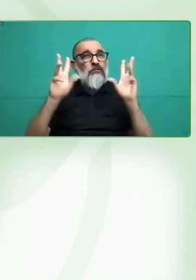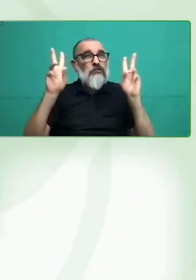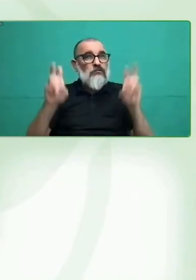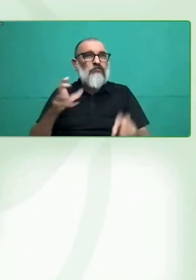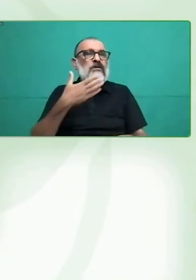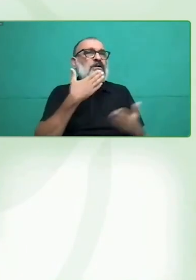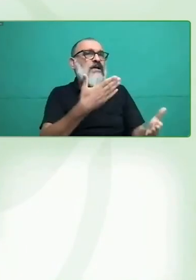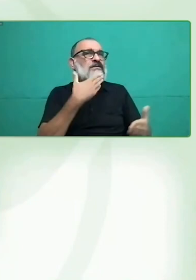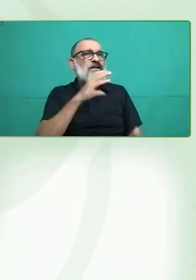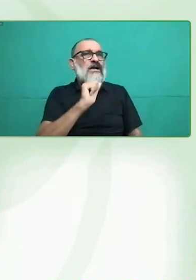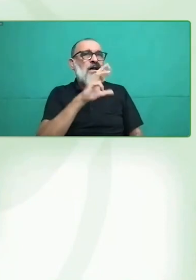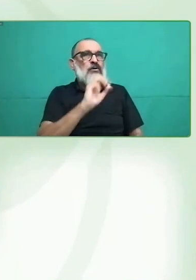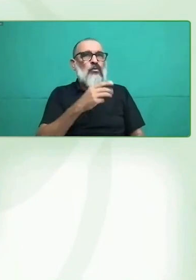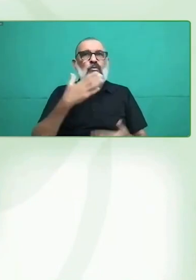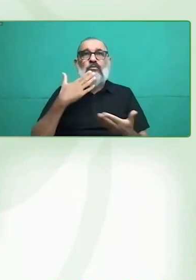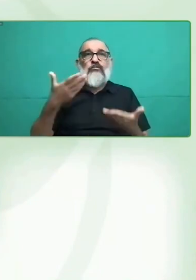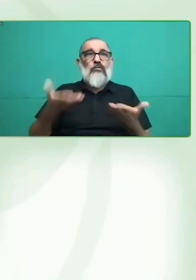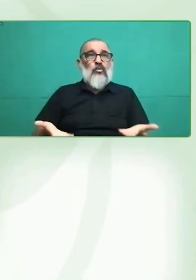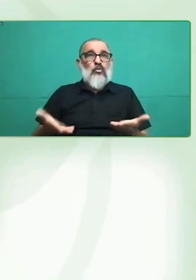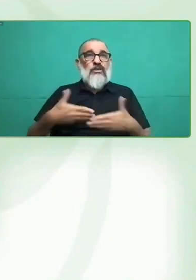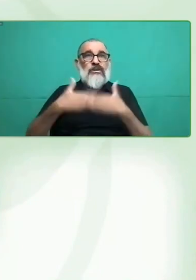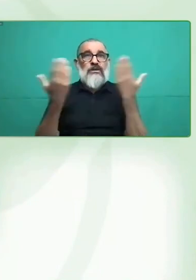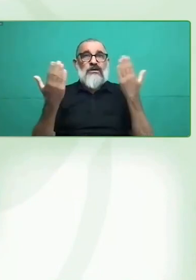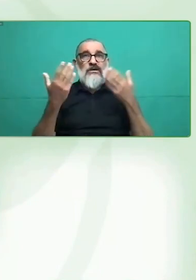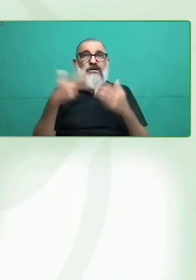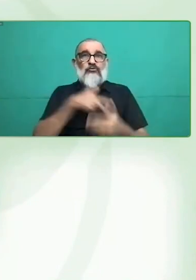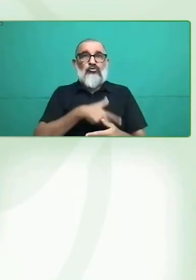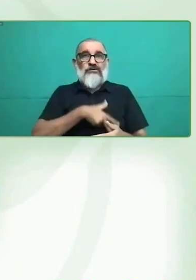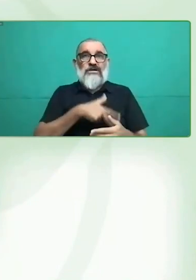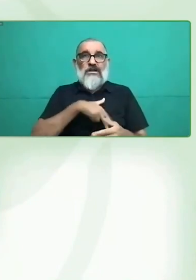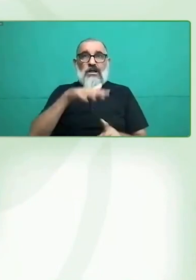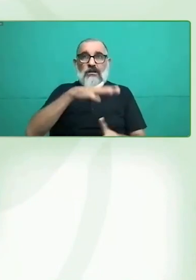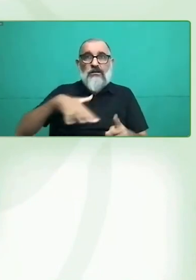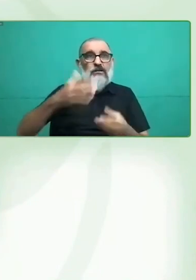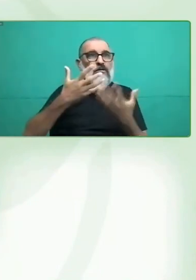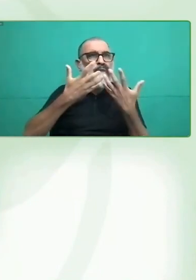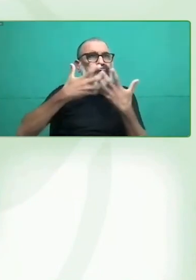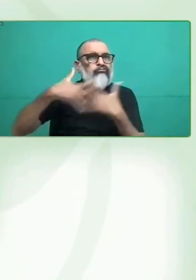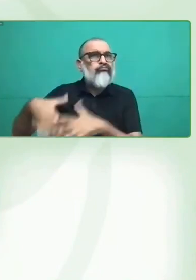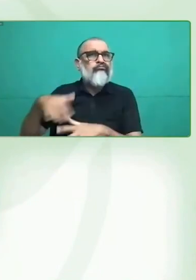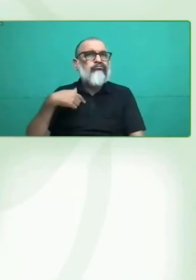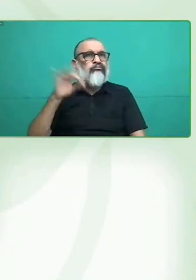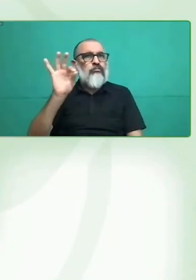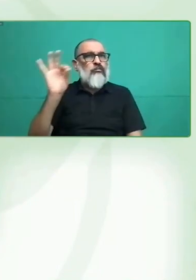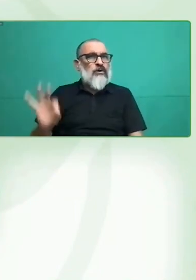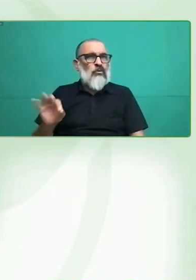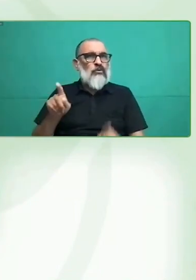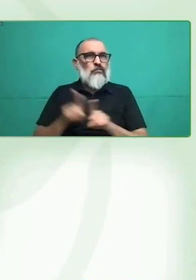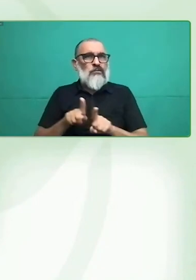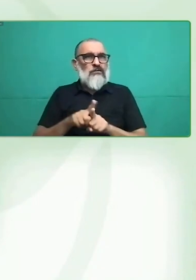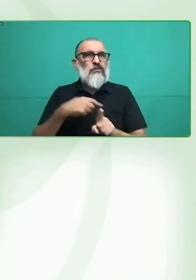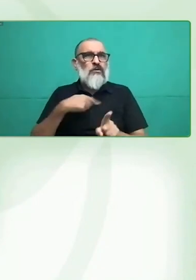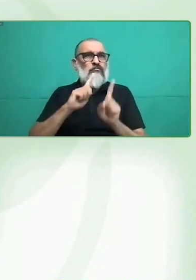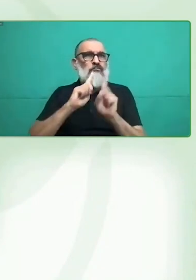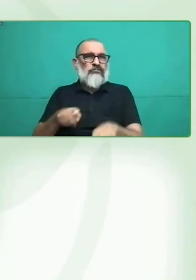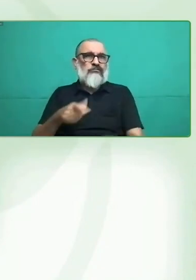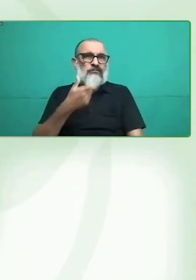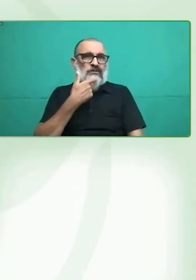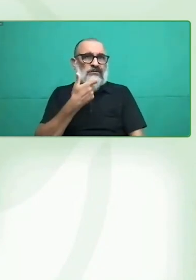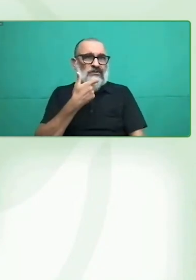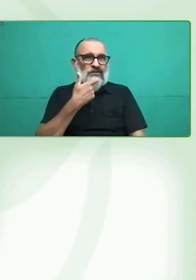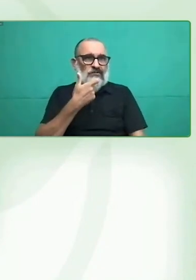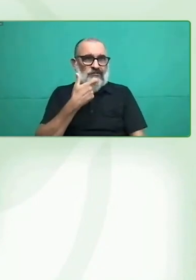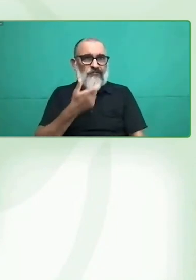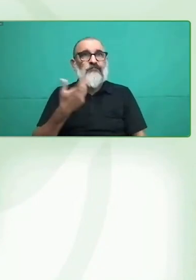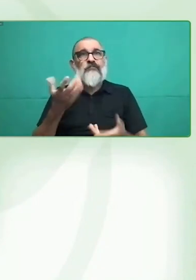como muchas organizaciones en Chile, que es nuestro escenario, por la inclusión laboral, por ejemplo, y por cerrar la brecha educativa, que evidentemente